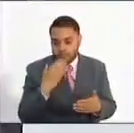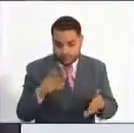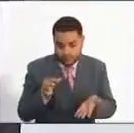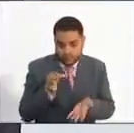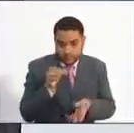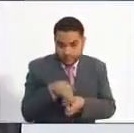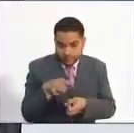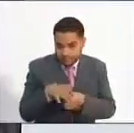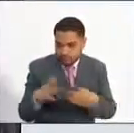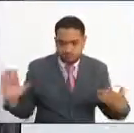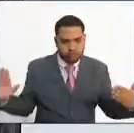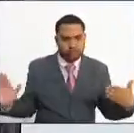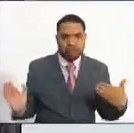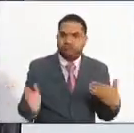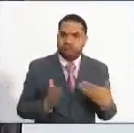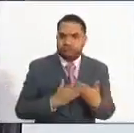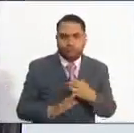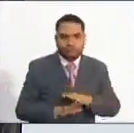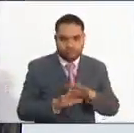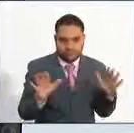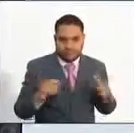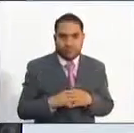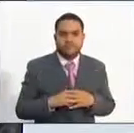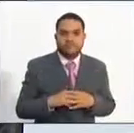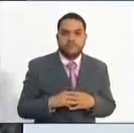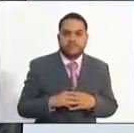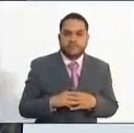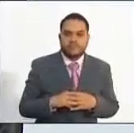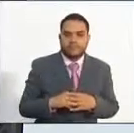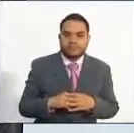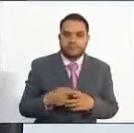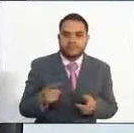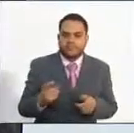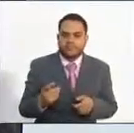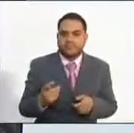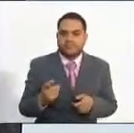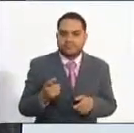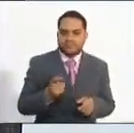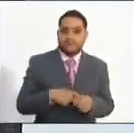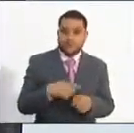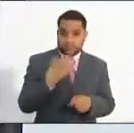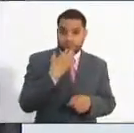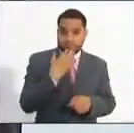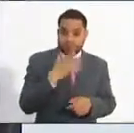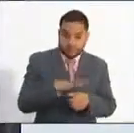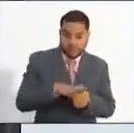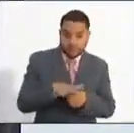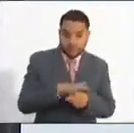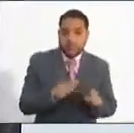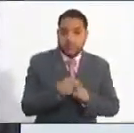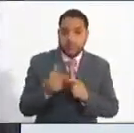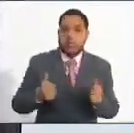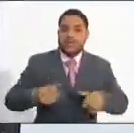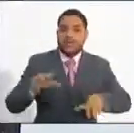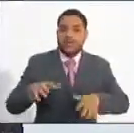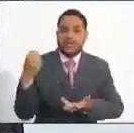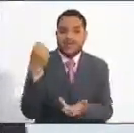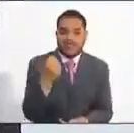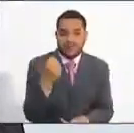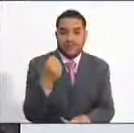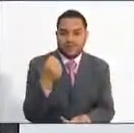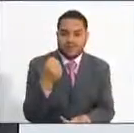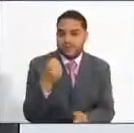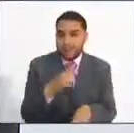digamos, en la venta de pines y de inscripciones, aunque en el caso particular de la Secretaría de Hacienda hubo una suspensión y